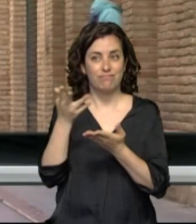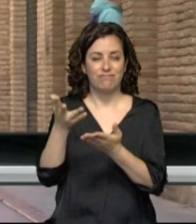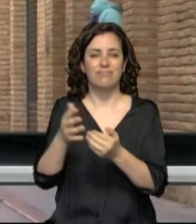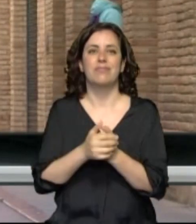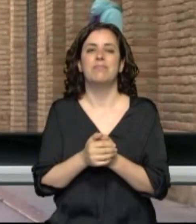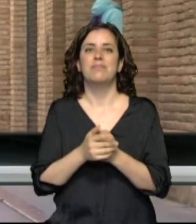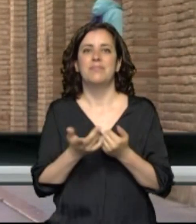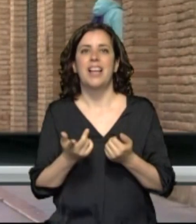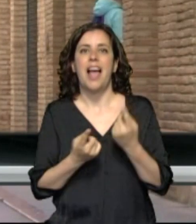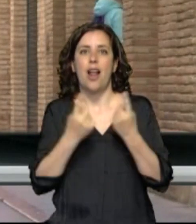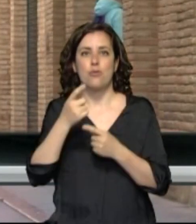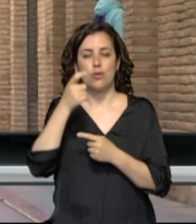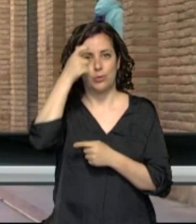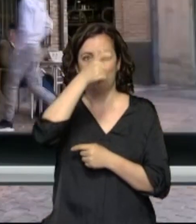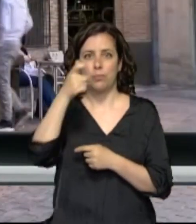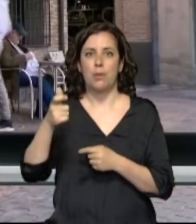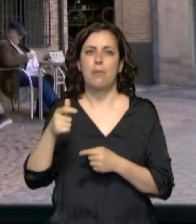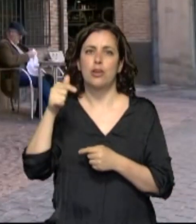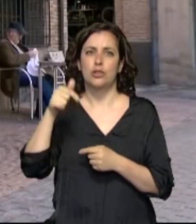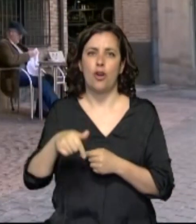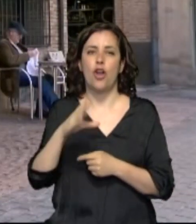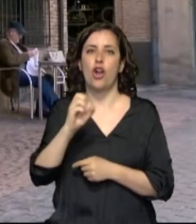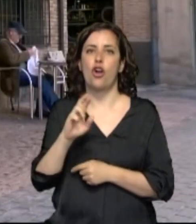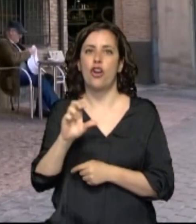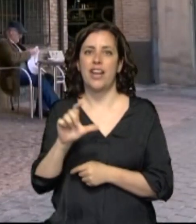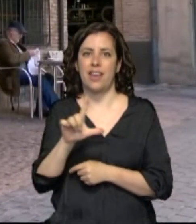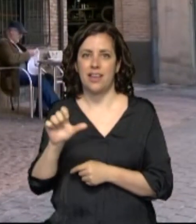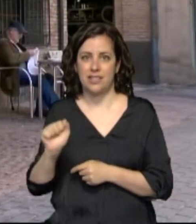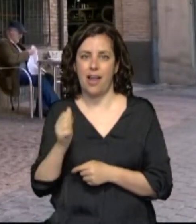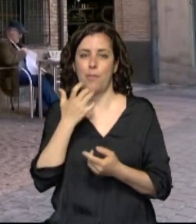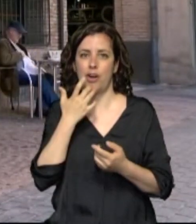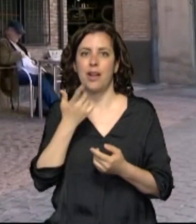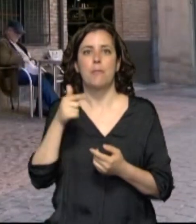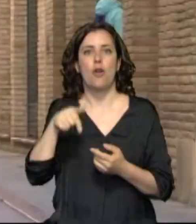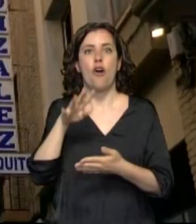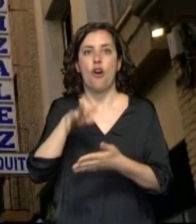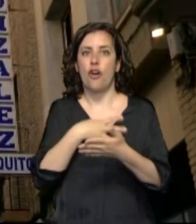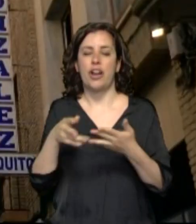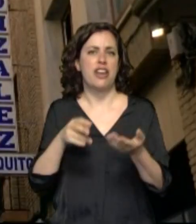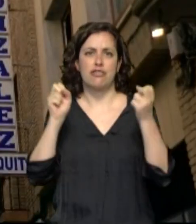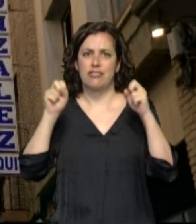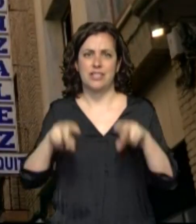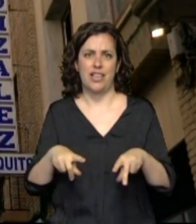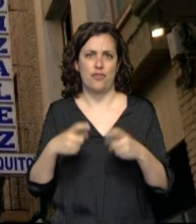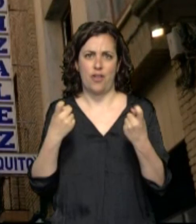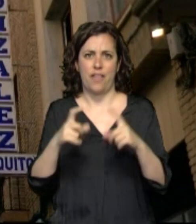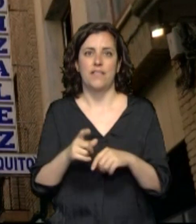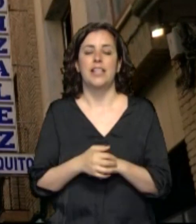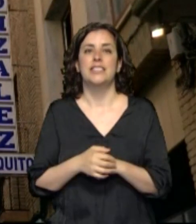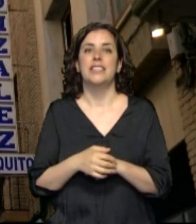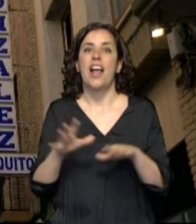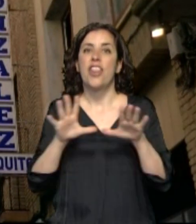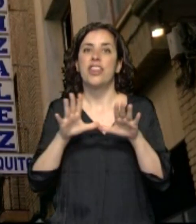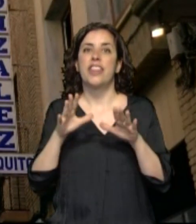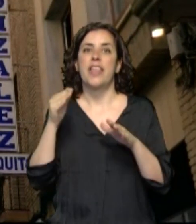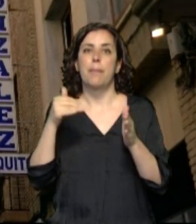desde hoy sin franjas horarias. Son los únicos municipios navarros que cumplen con los requisitos que hoy publica el BOE. Es decir, tener menos de 10.000